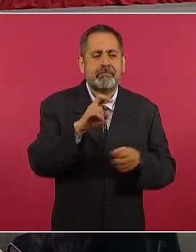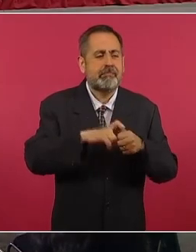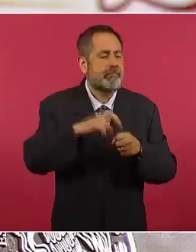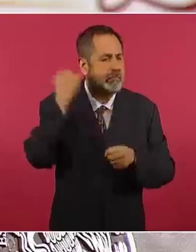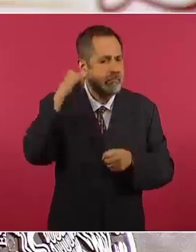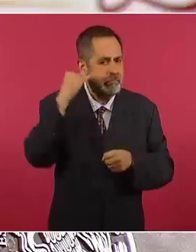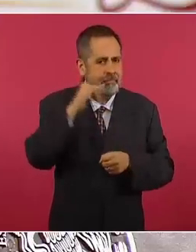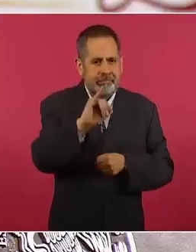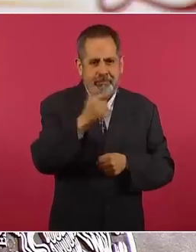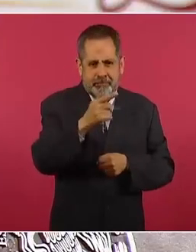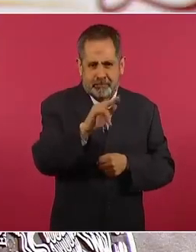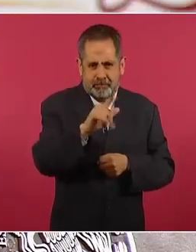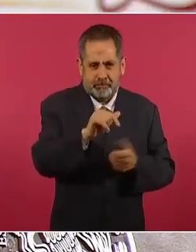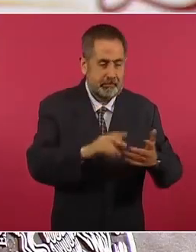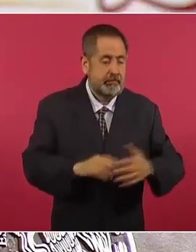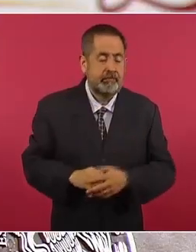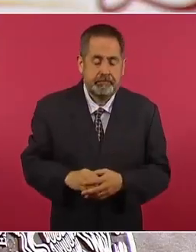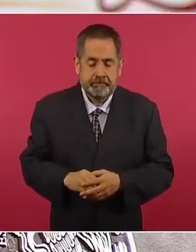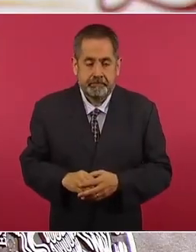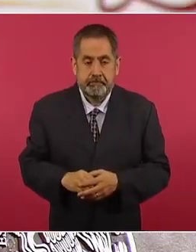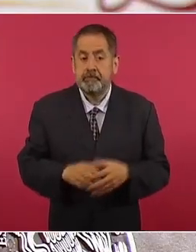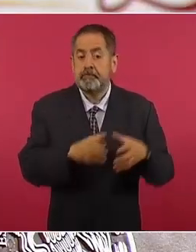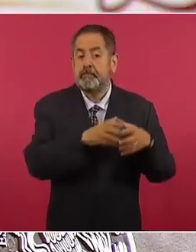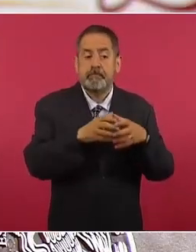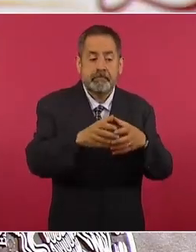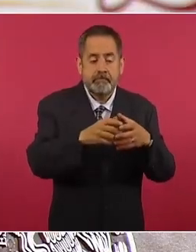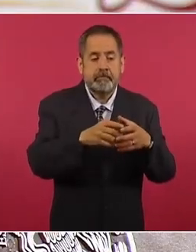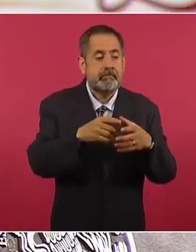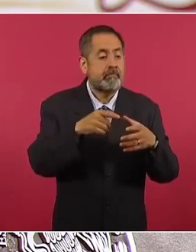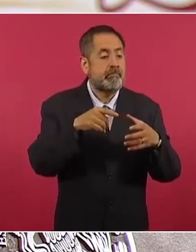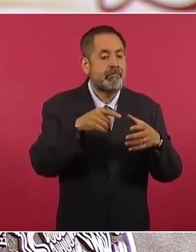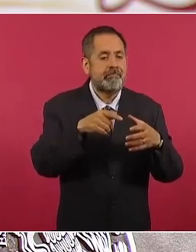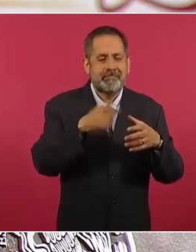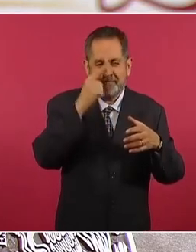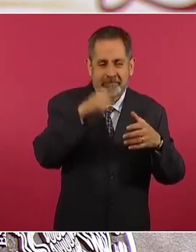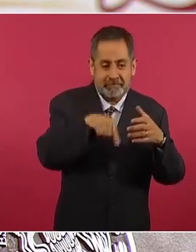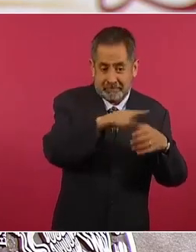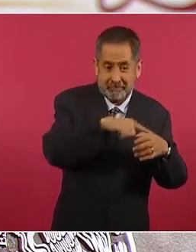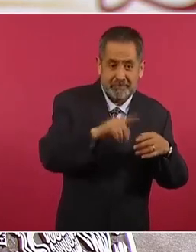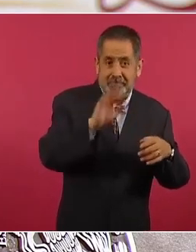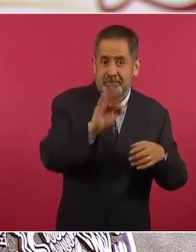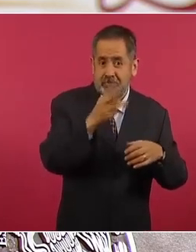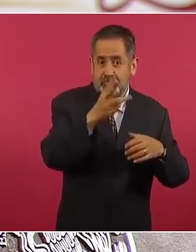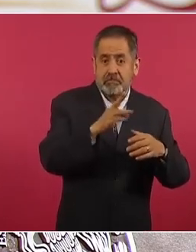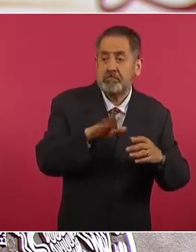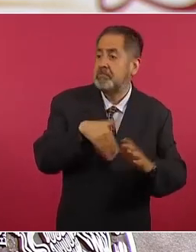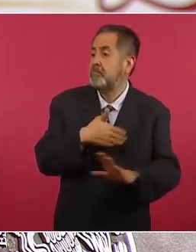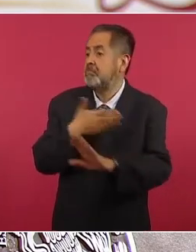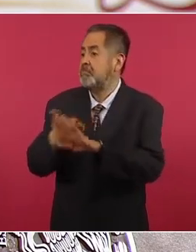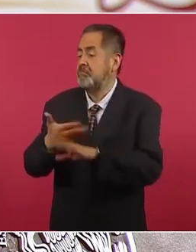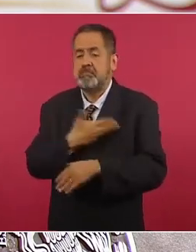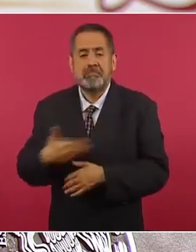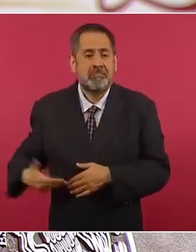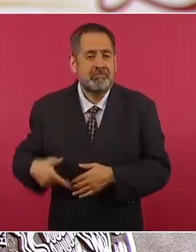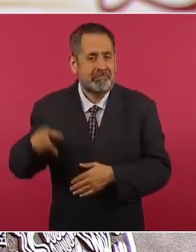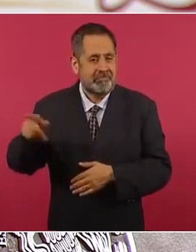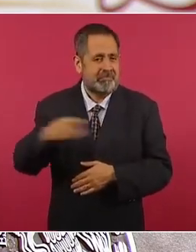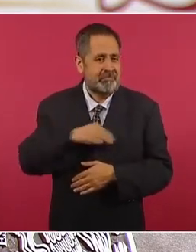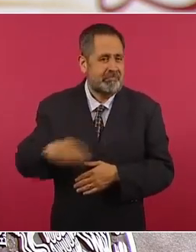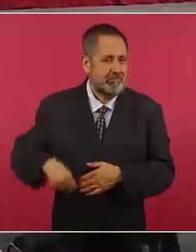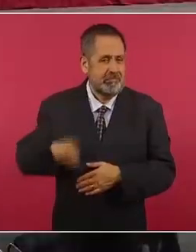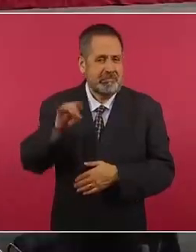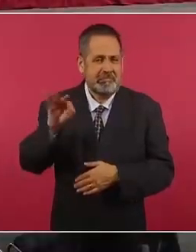en ningún momento la presencia de los estudiantes obedeció a la intención de boicotear el acto de la presidenta municipal del DIF en Iguala,